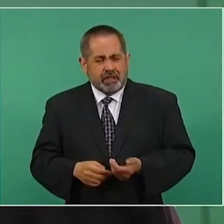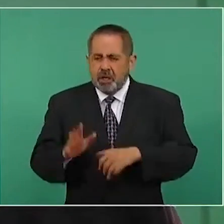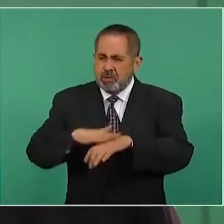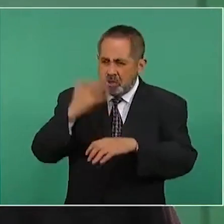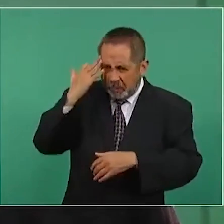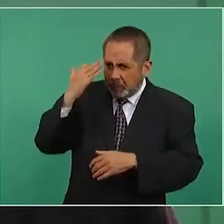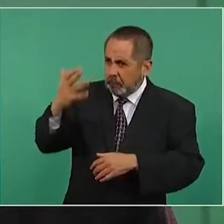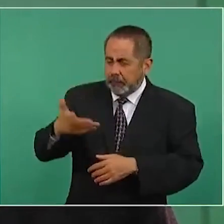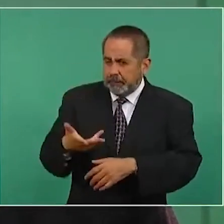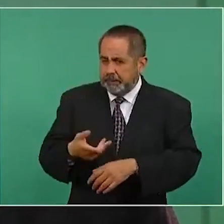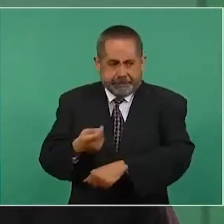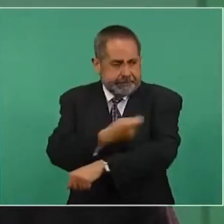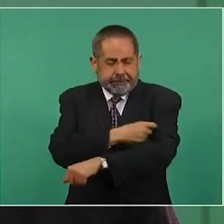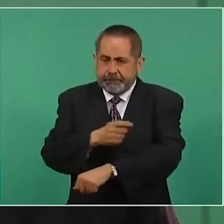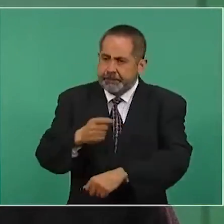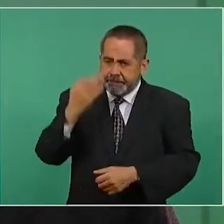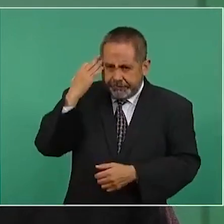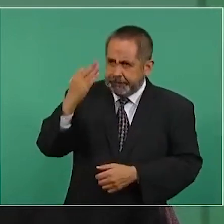tardaron tanto?